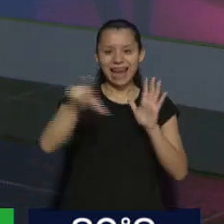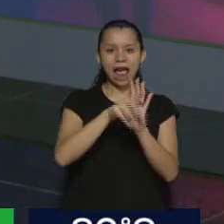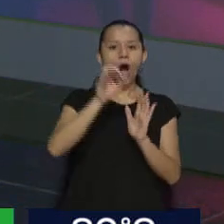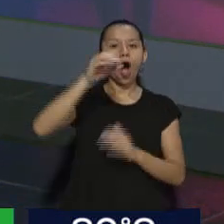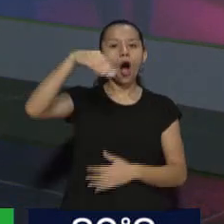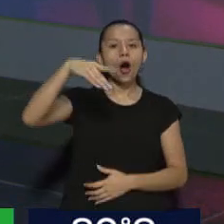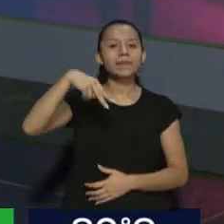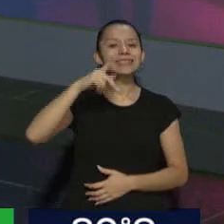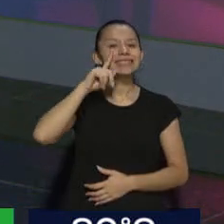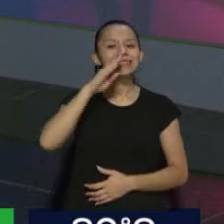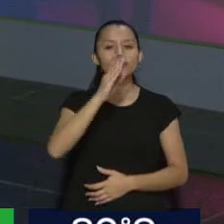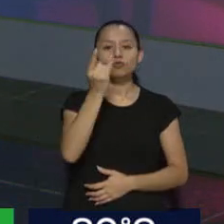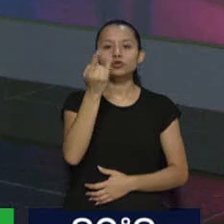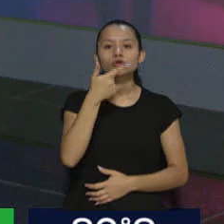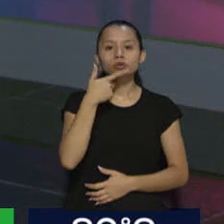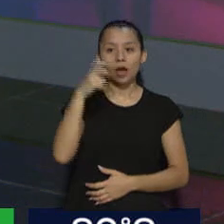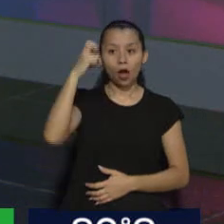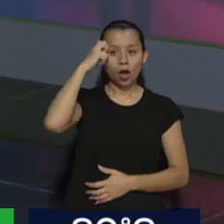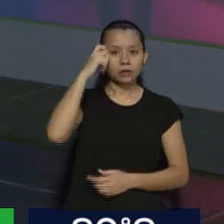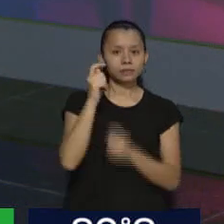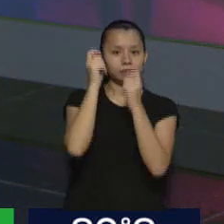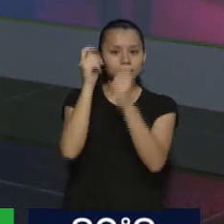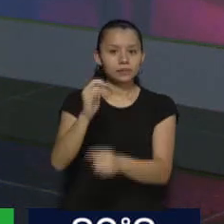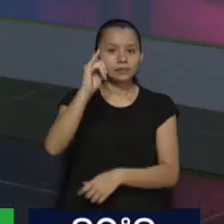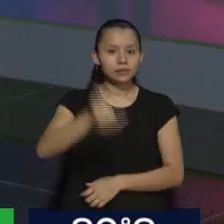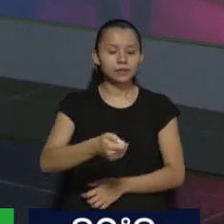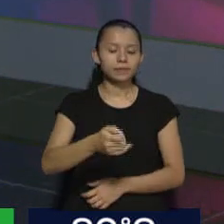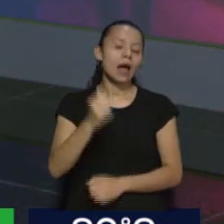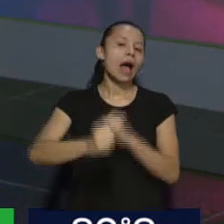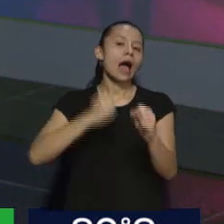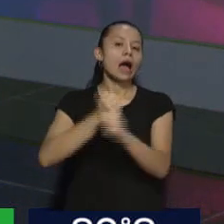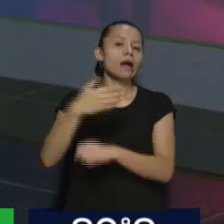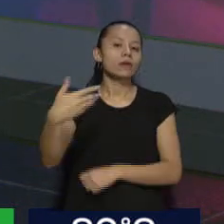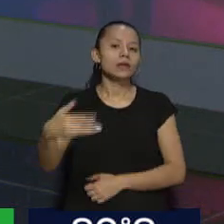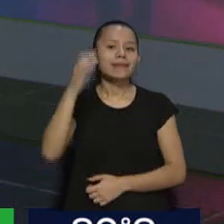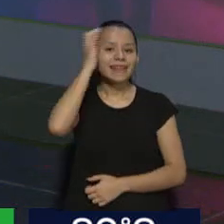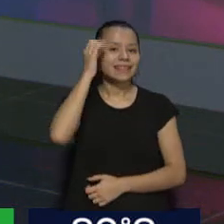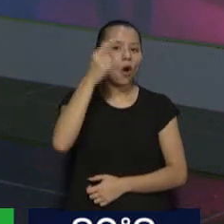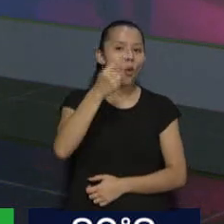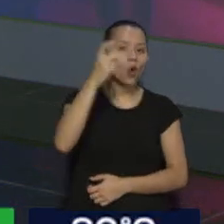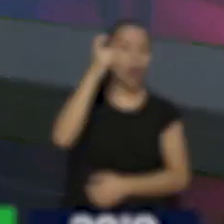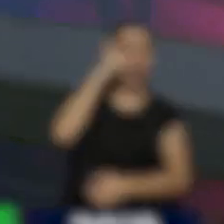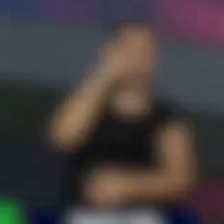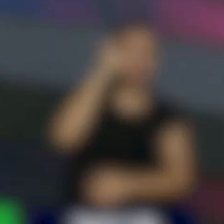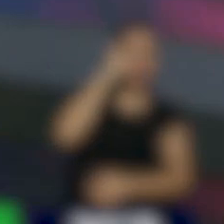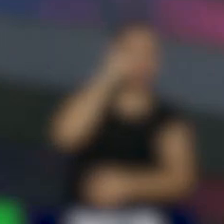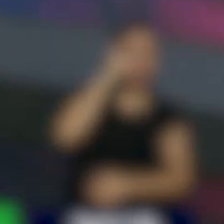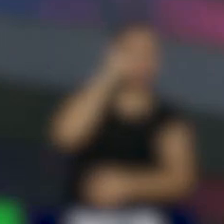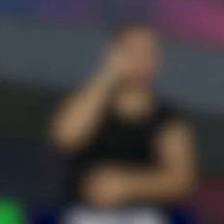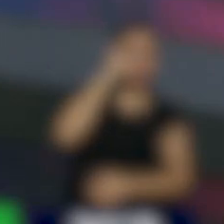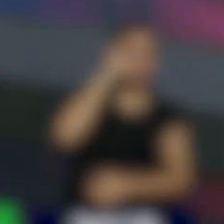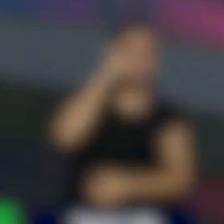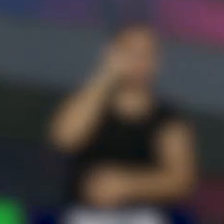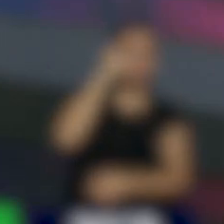avanzar. Pueda ser tratada en el recinto. el 31 de enero. no tener que hacer una prórroga hasta el